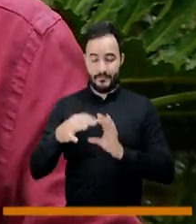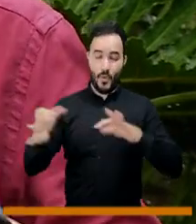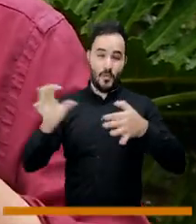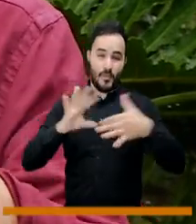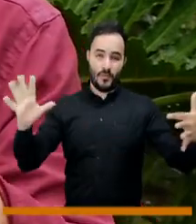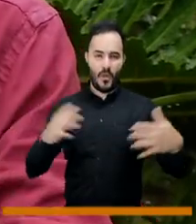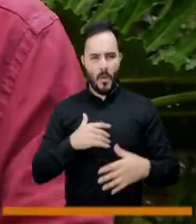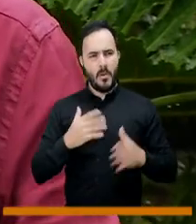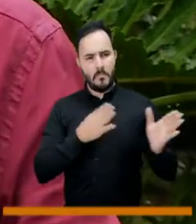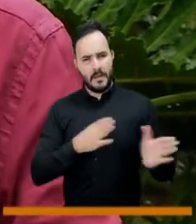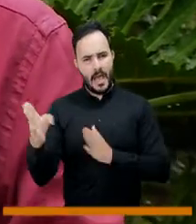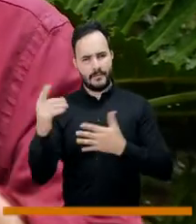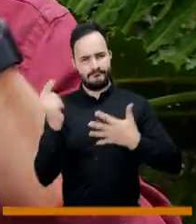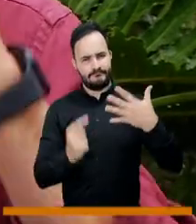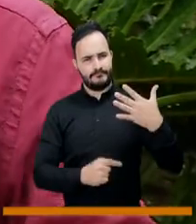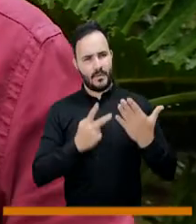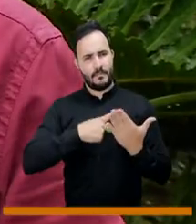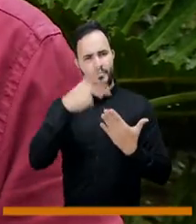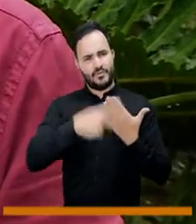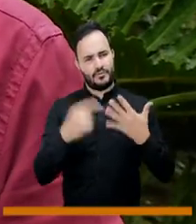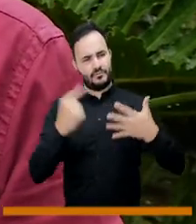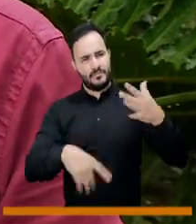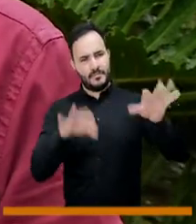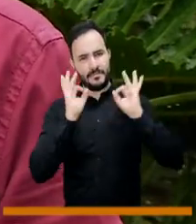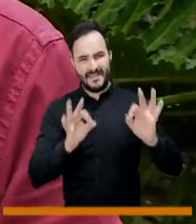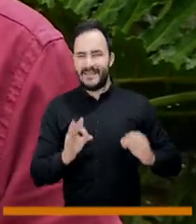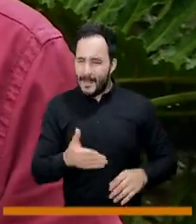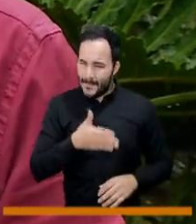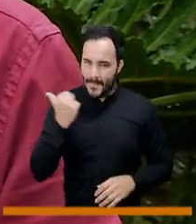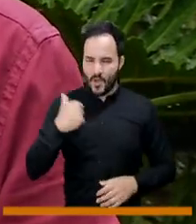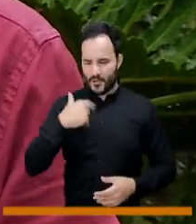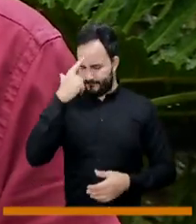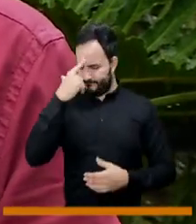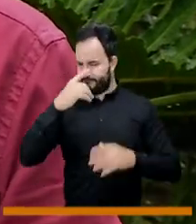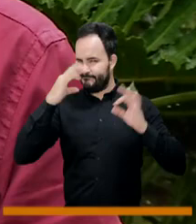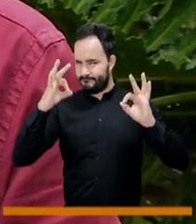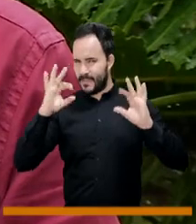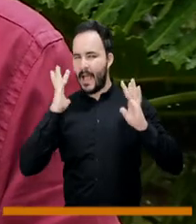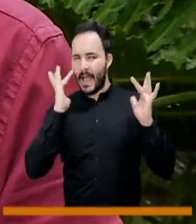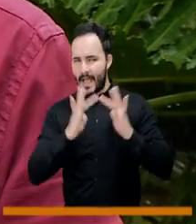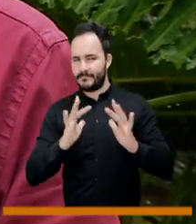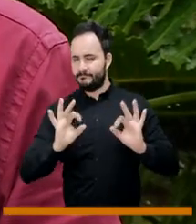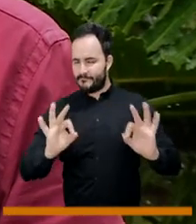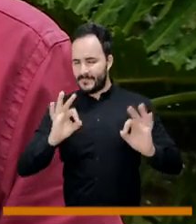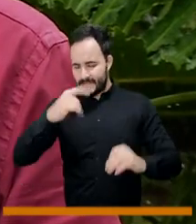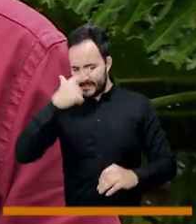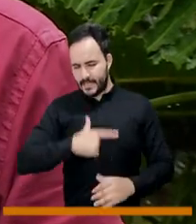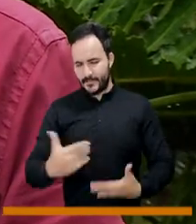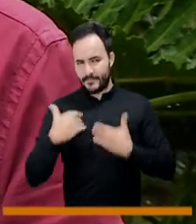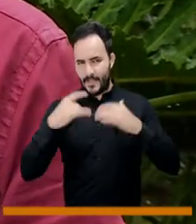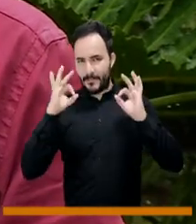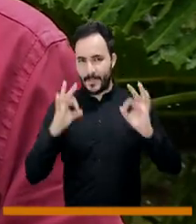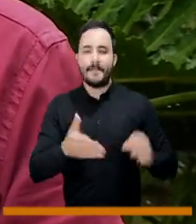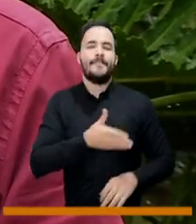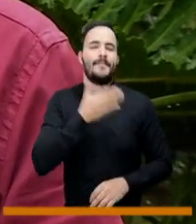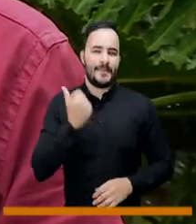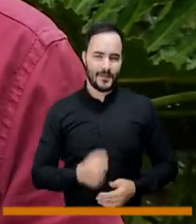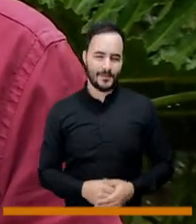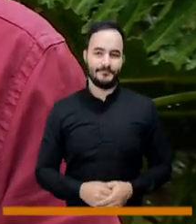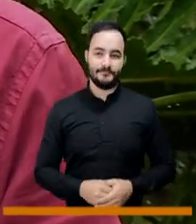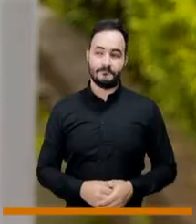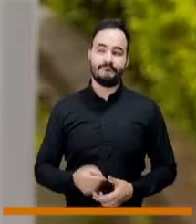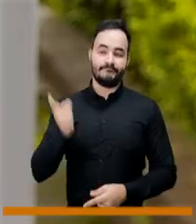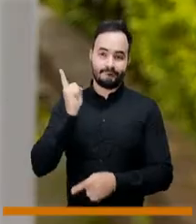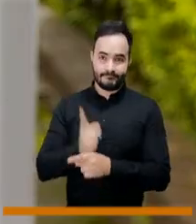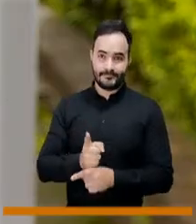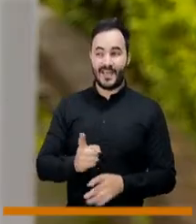intervenir, el del mejor programa. Creo que esa es la pregunta con responsabilidad, con criterio, con seriedad que cada uno debemos hacernos de